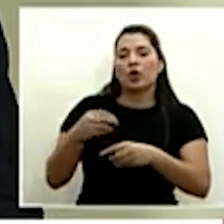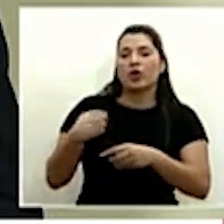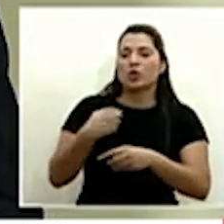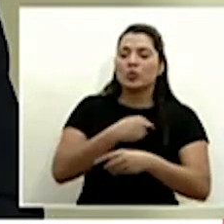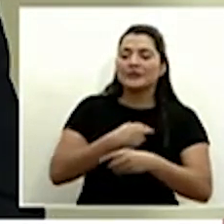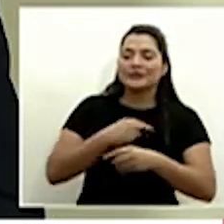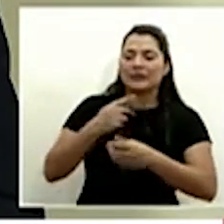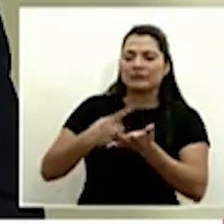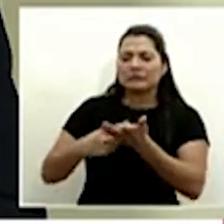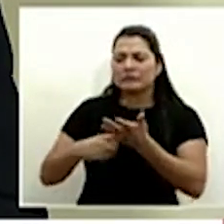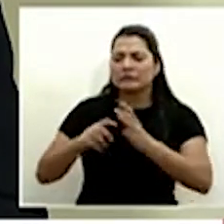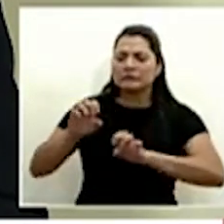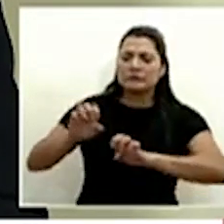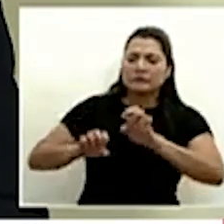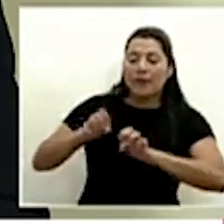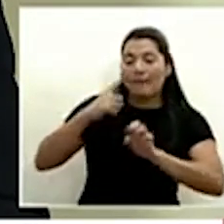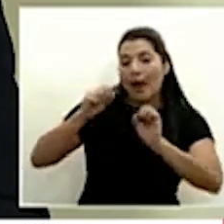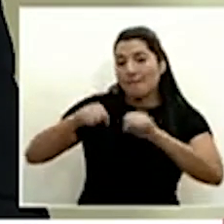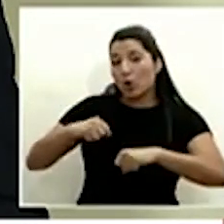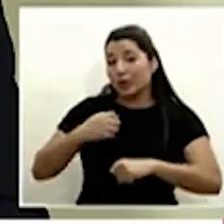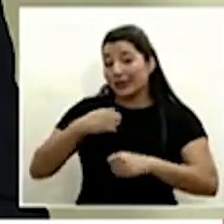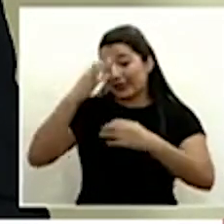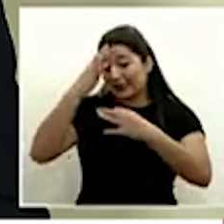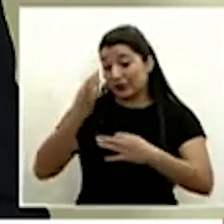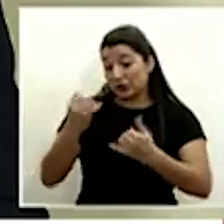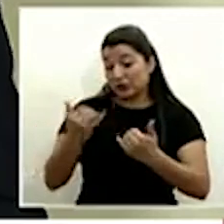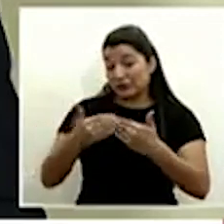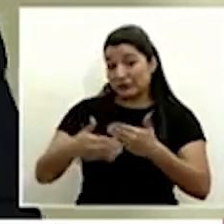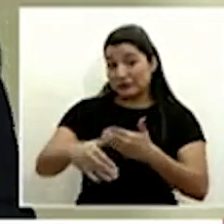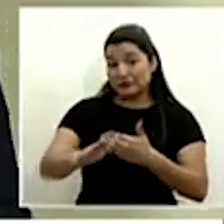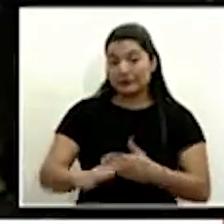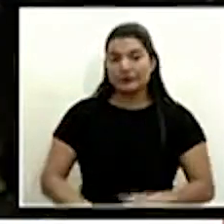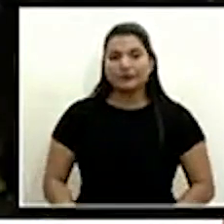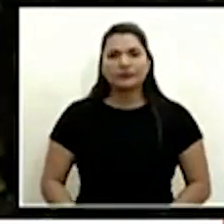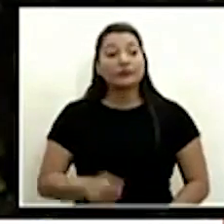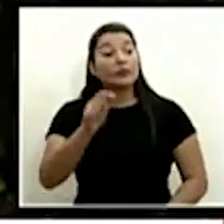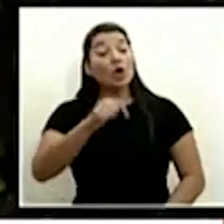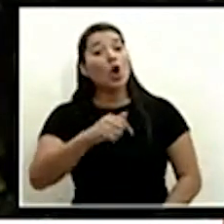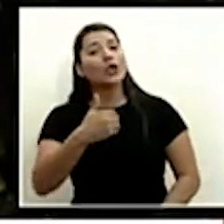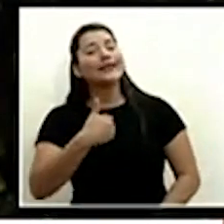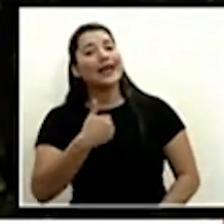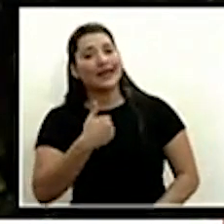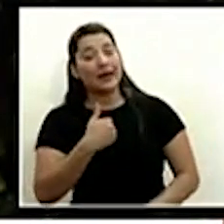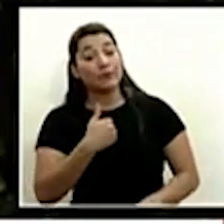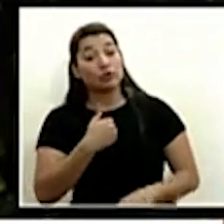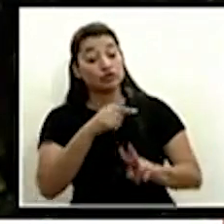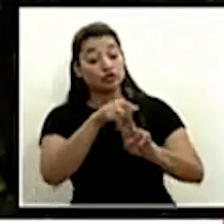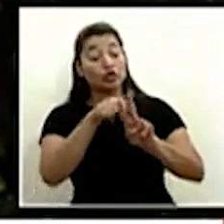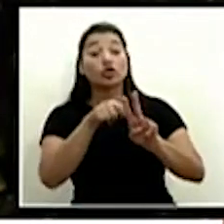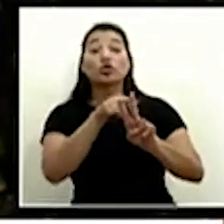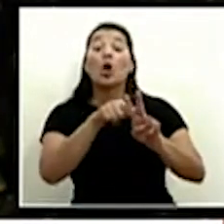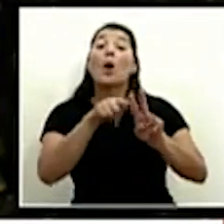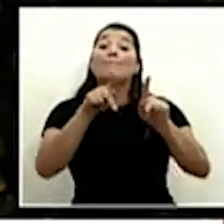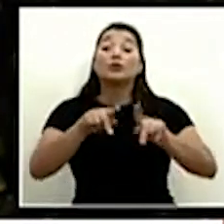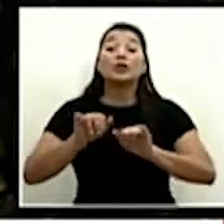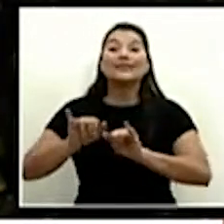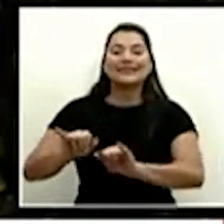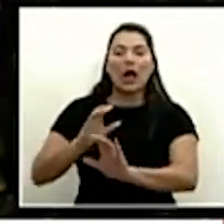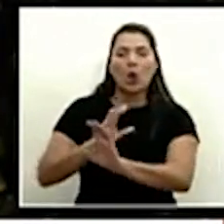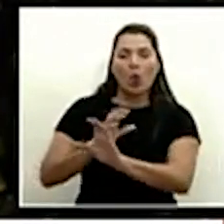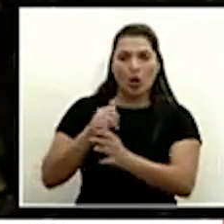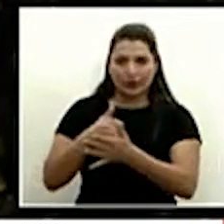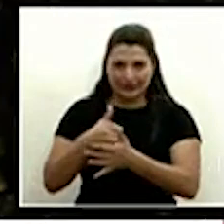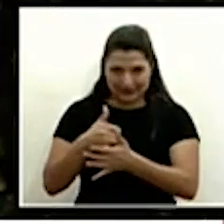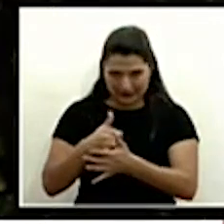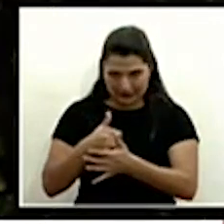manejando para tomar las medidas en los siguientes semanas hoy tenemos solamente un reporte de dos personas en UCI a partir de qué